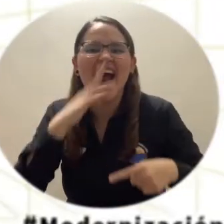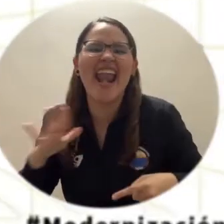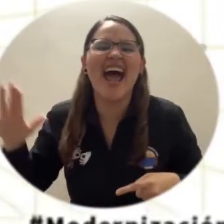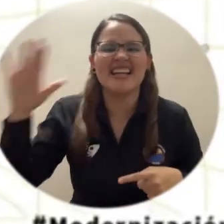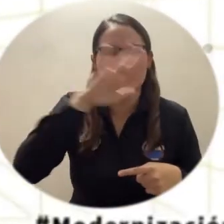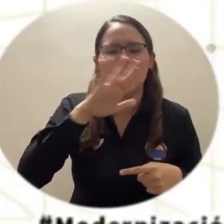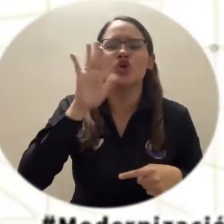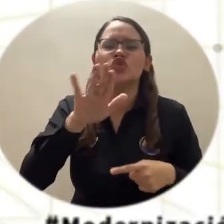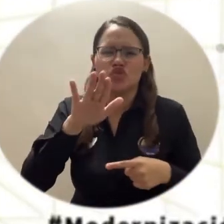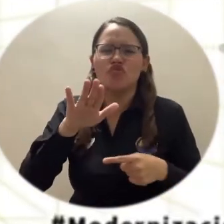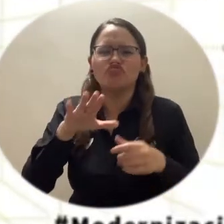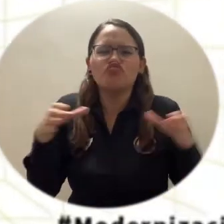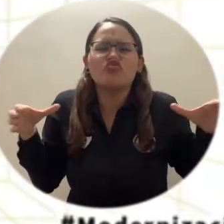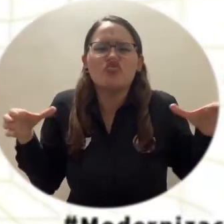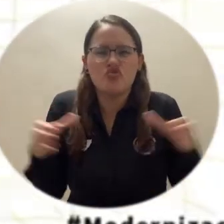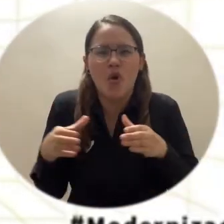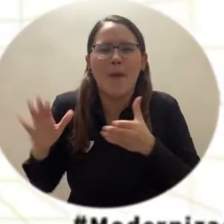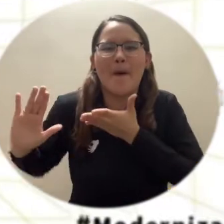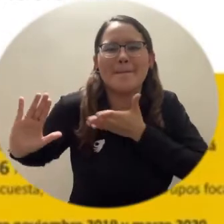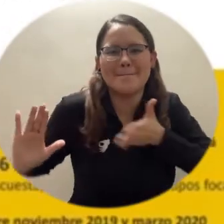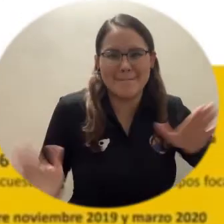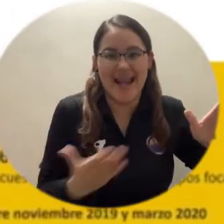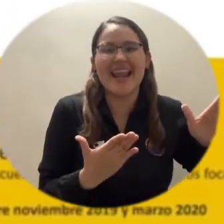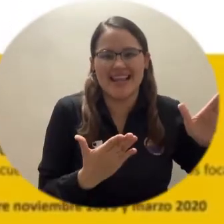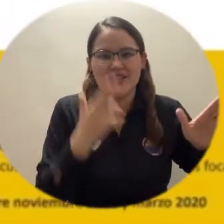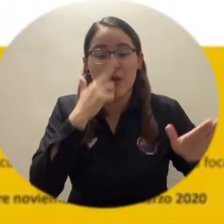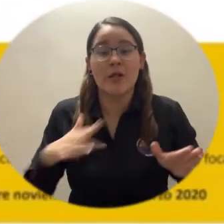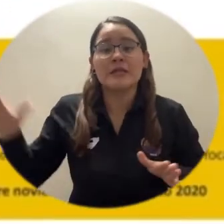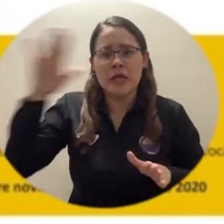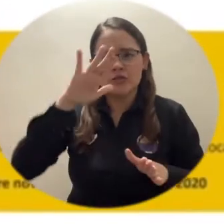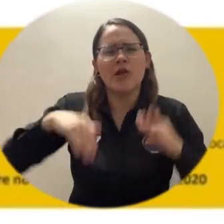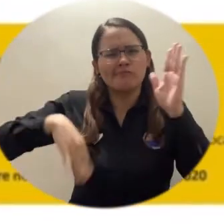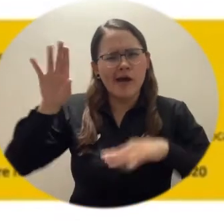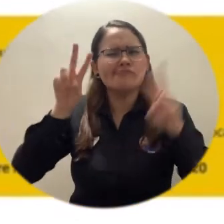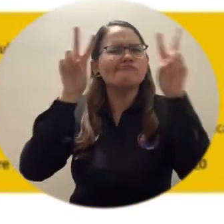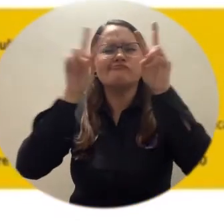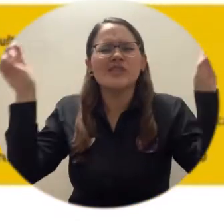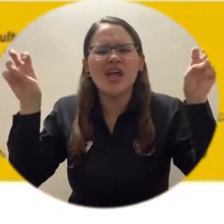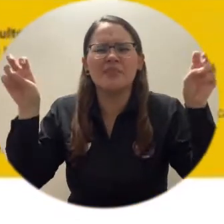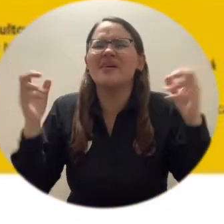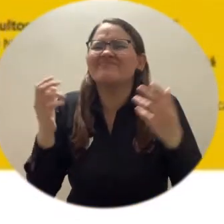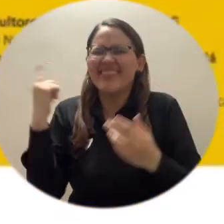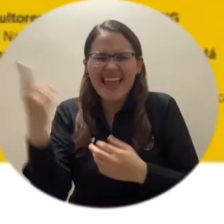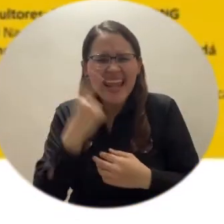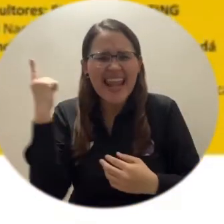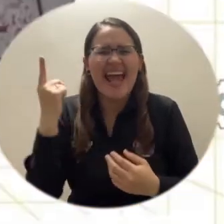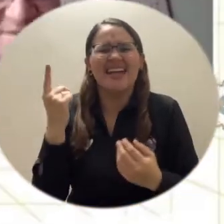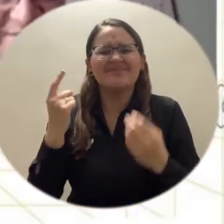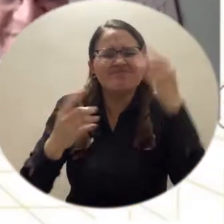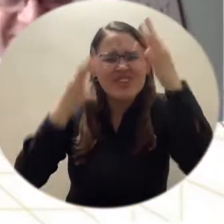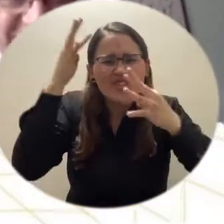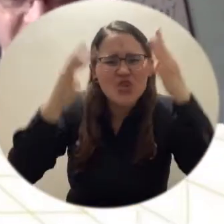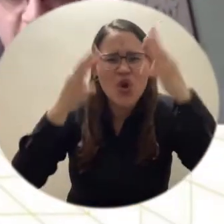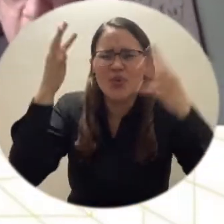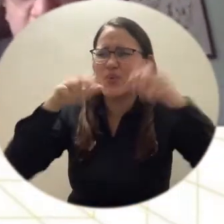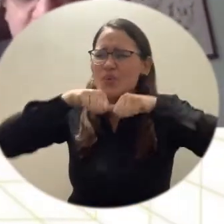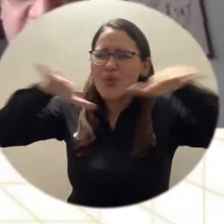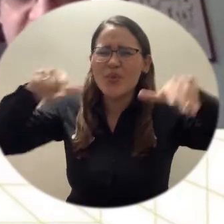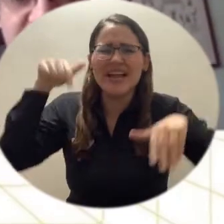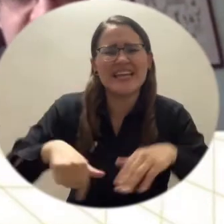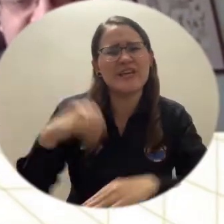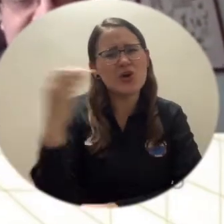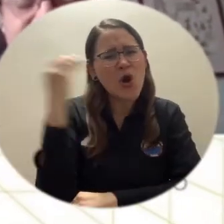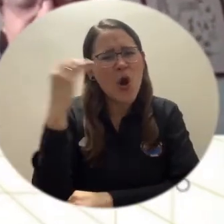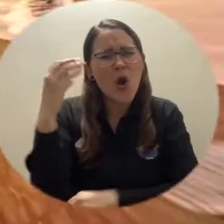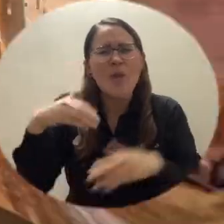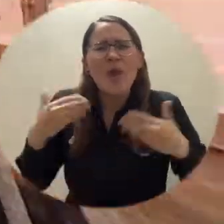Nacional de Planeación, donde se expusieron los resultados del estudio sobre las barreras a la innovación pública en Colombia, ejecutado en toda la región Caribe